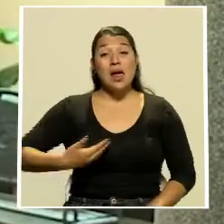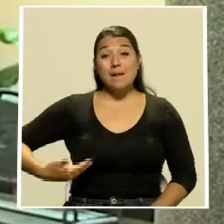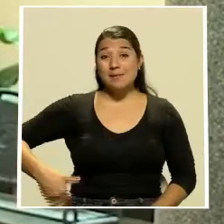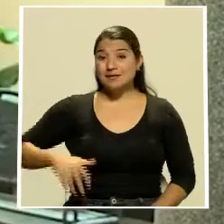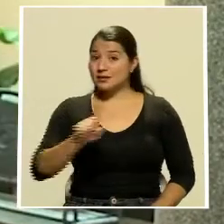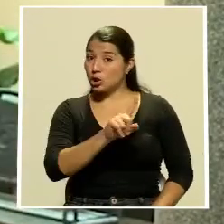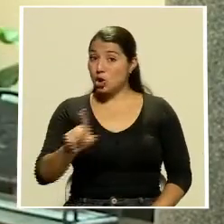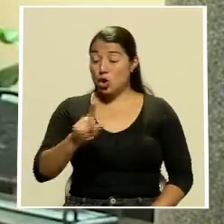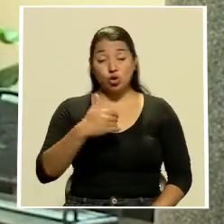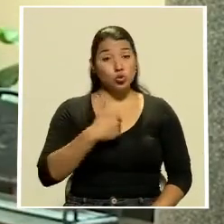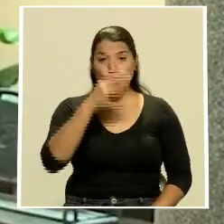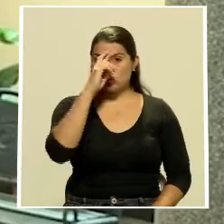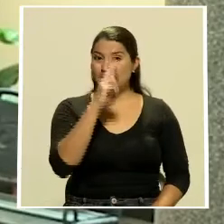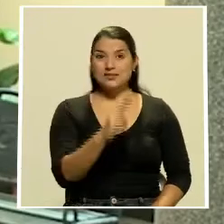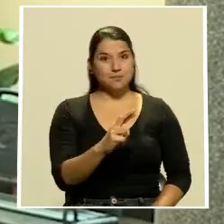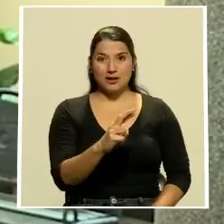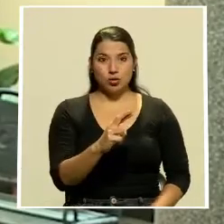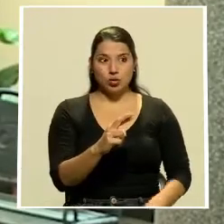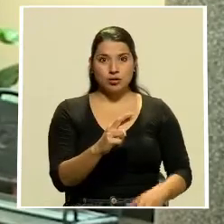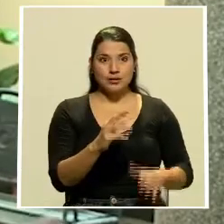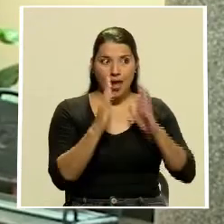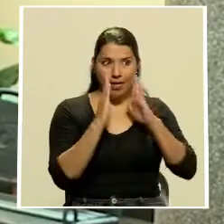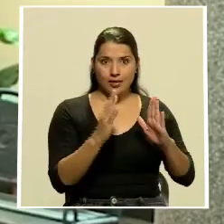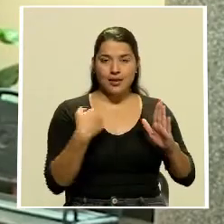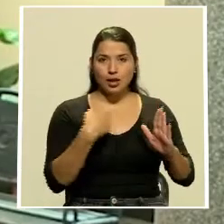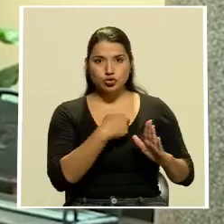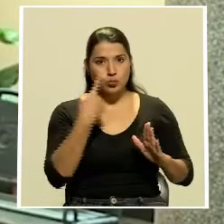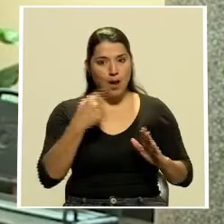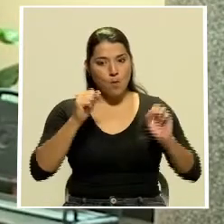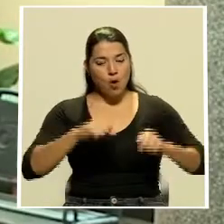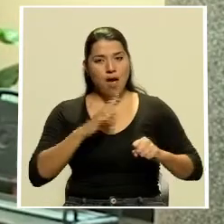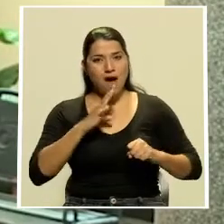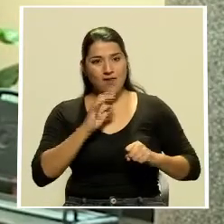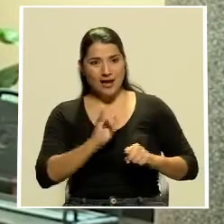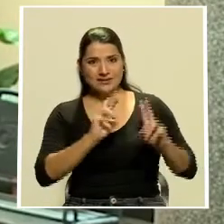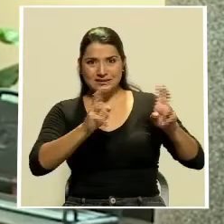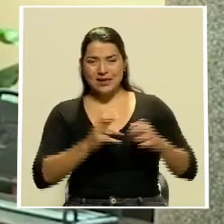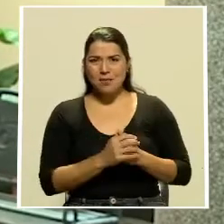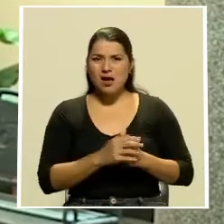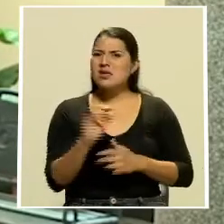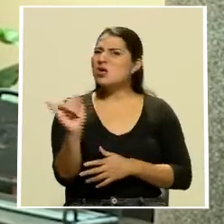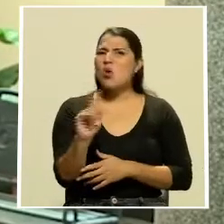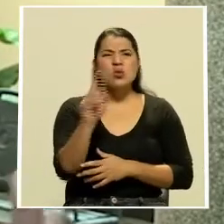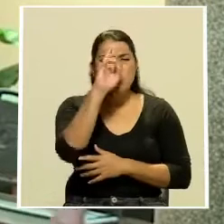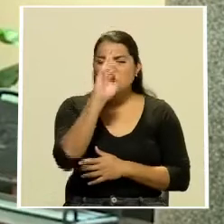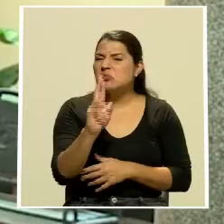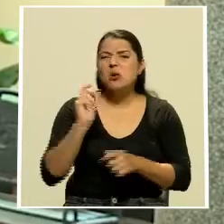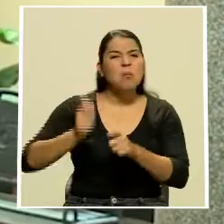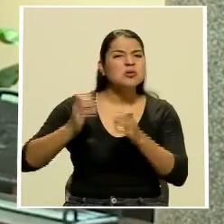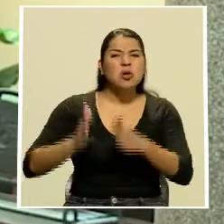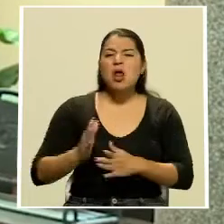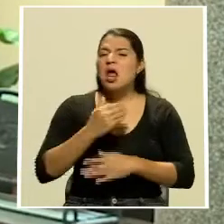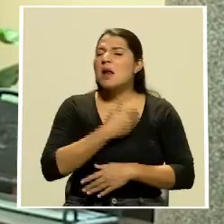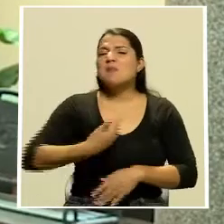respeto de recibirnos para poder hablar de esto mismo, no tuvo, no respetó al sector pesquero, no le interesa conocer